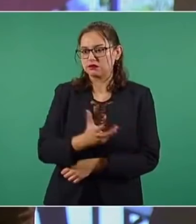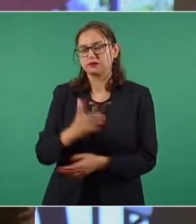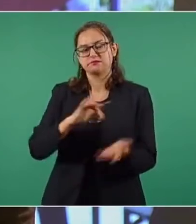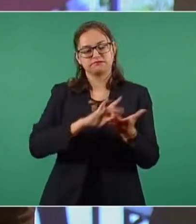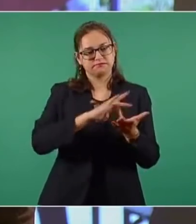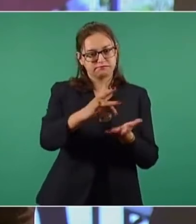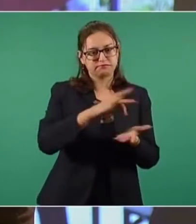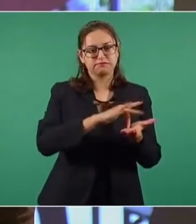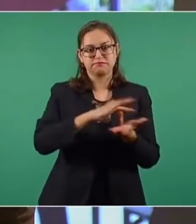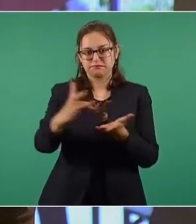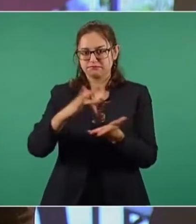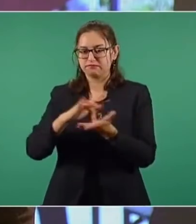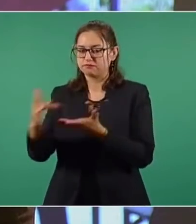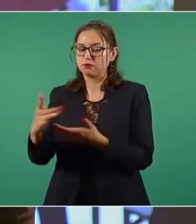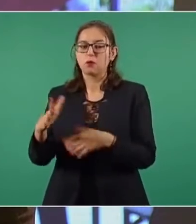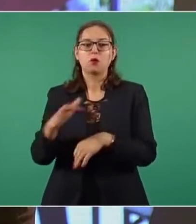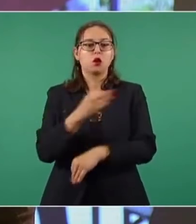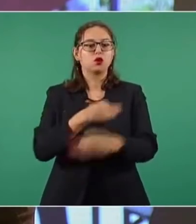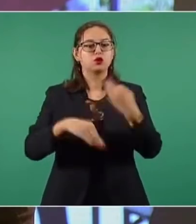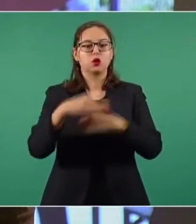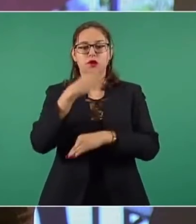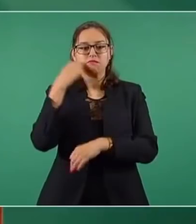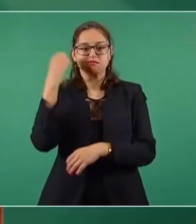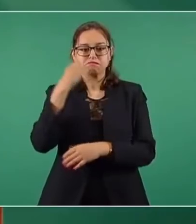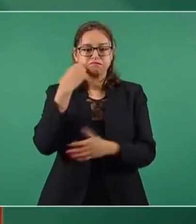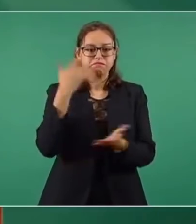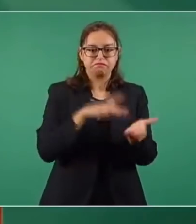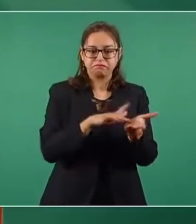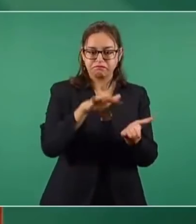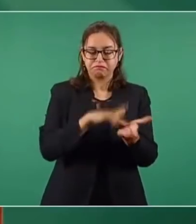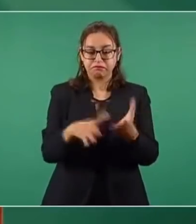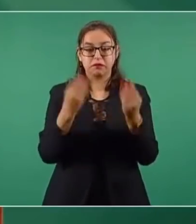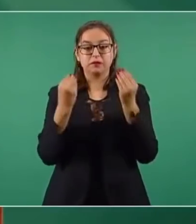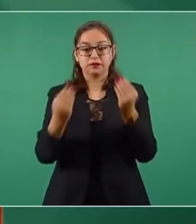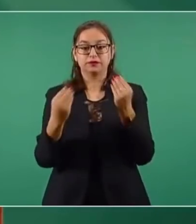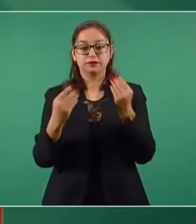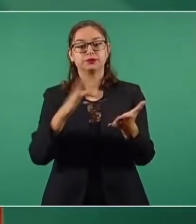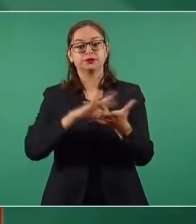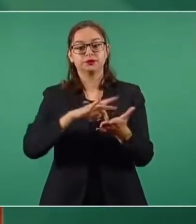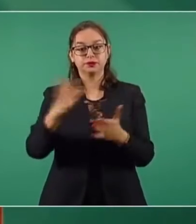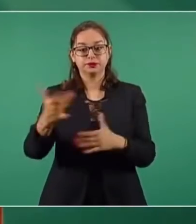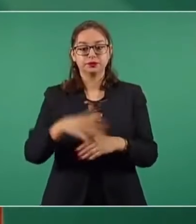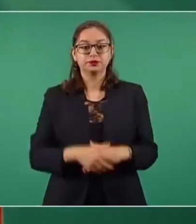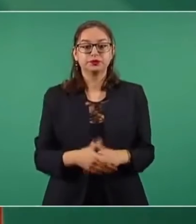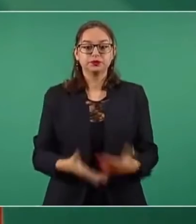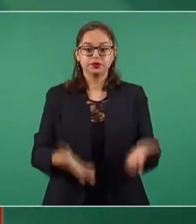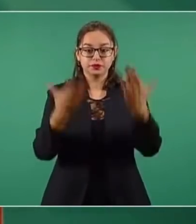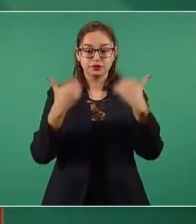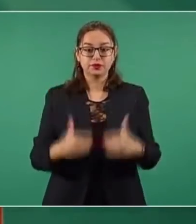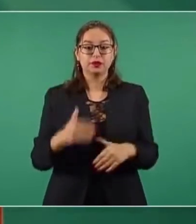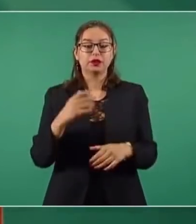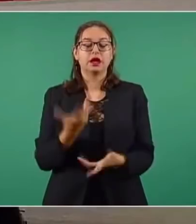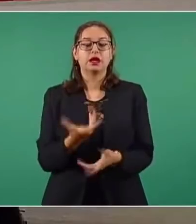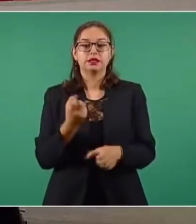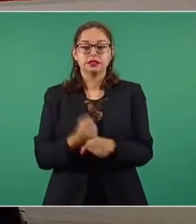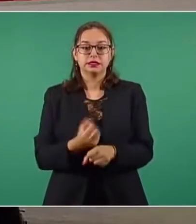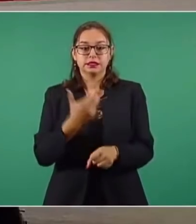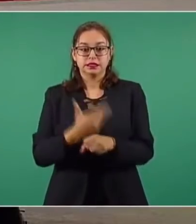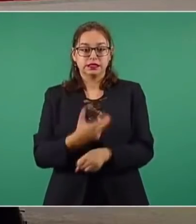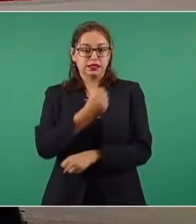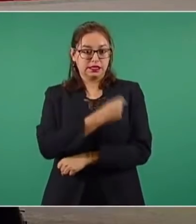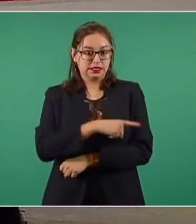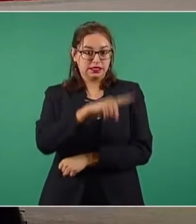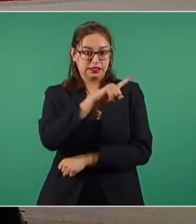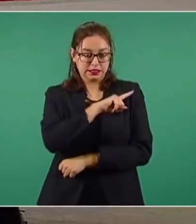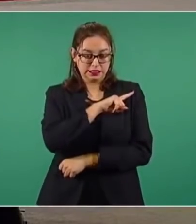Ha otorgado el apoyo a las escuelas y eso de verdad muchísimas gracias. En lo que se refiere a la Secretaría de Salud, que efectivamente nos ha apoyado